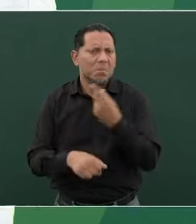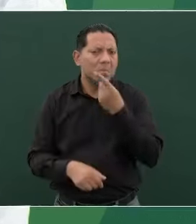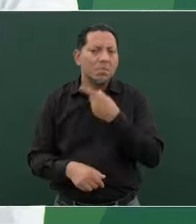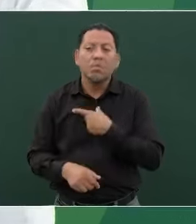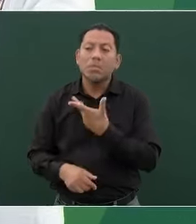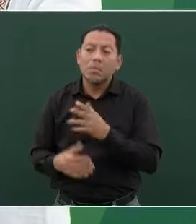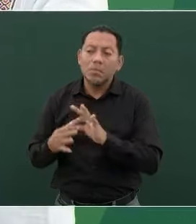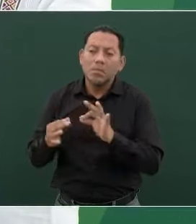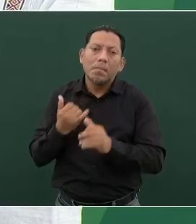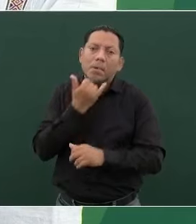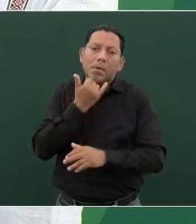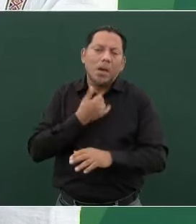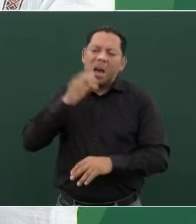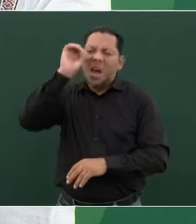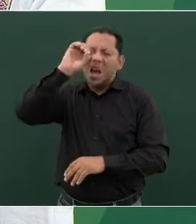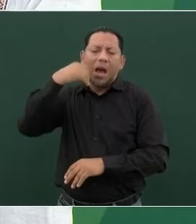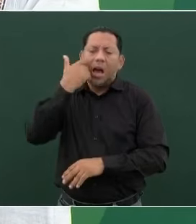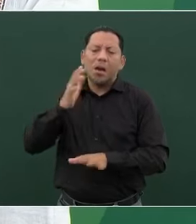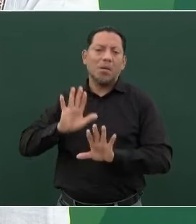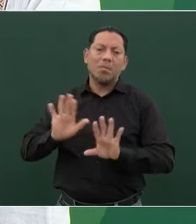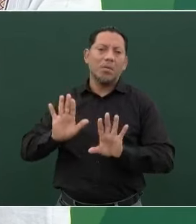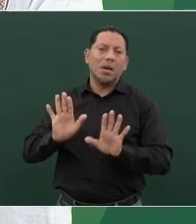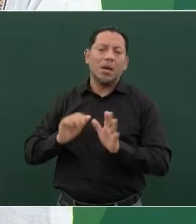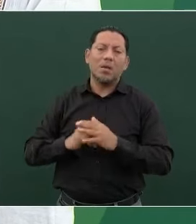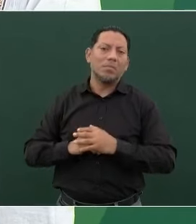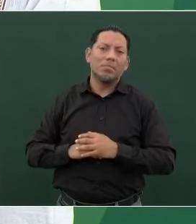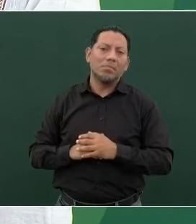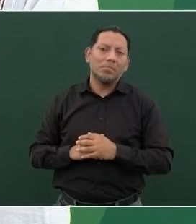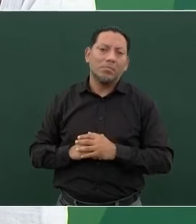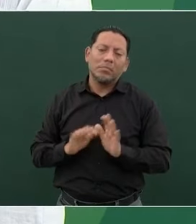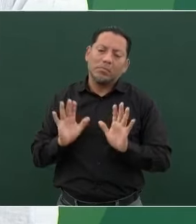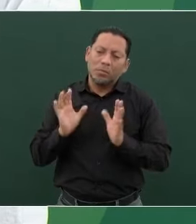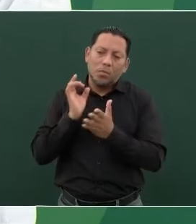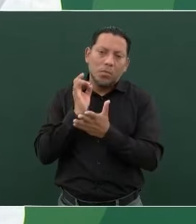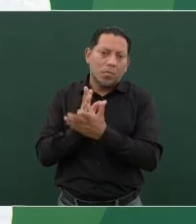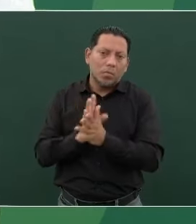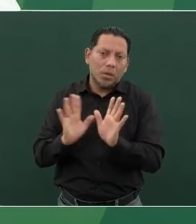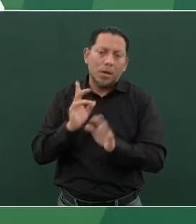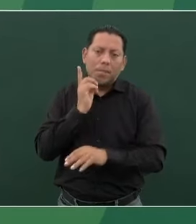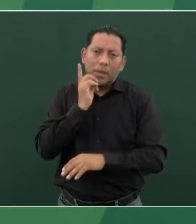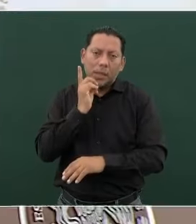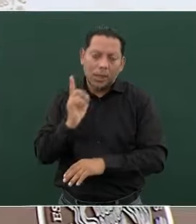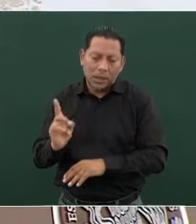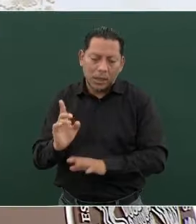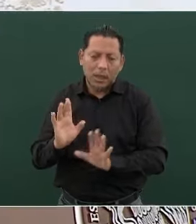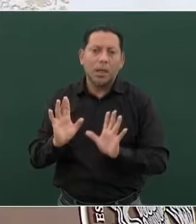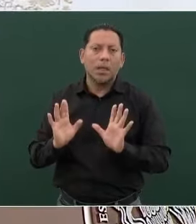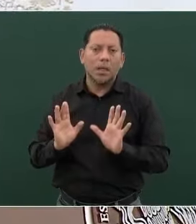Pues nada, no quiero opinar, ahí nada más es una recomendación de que…